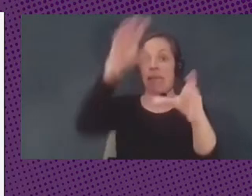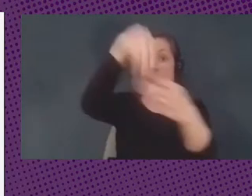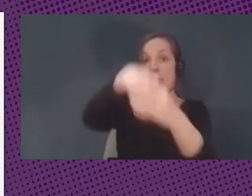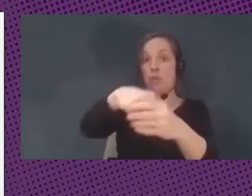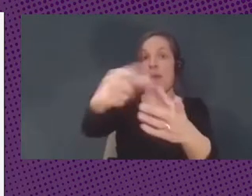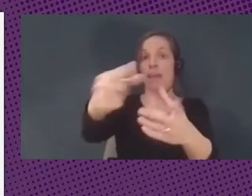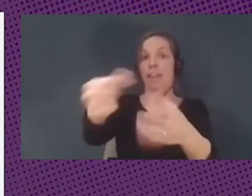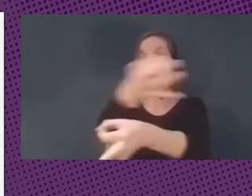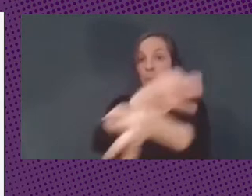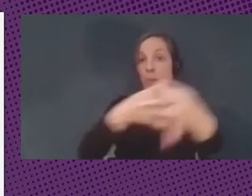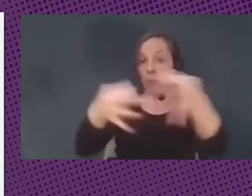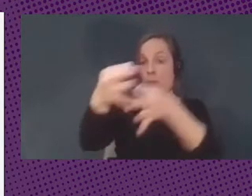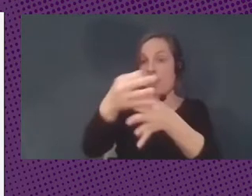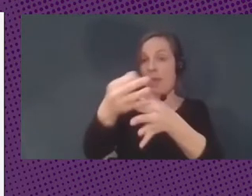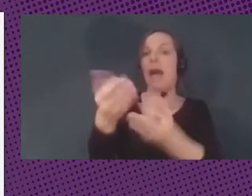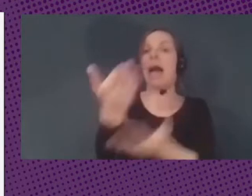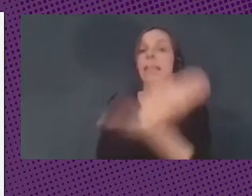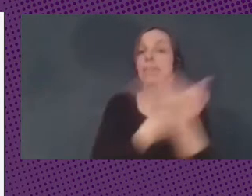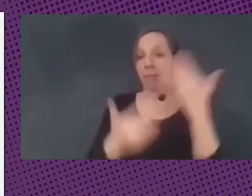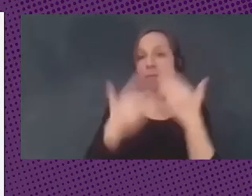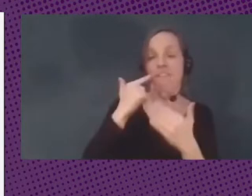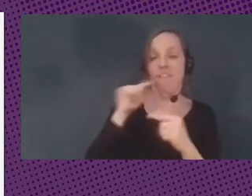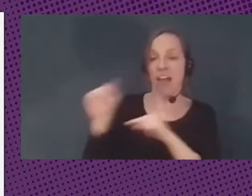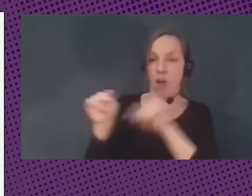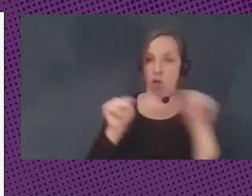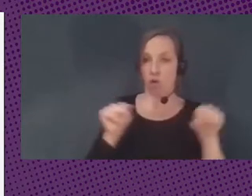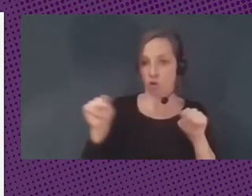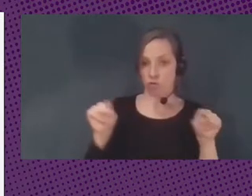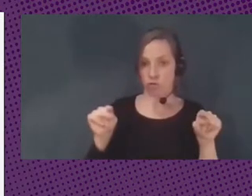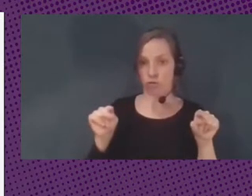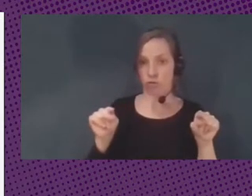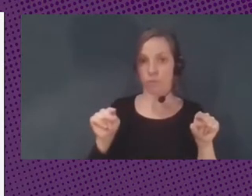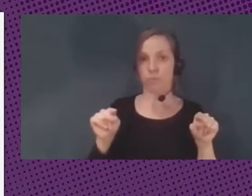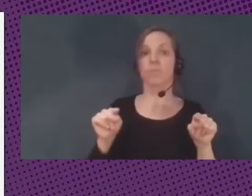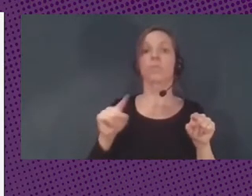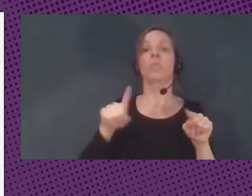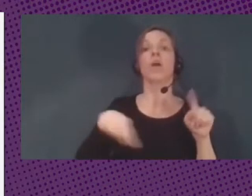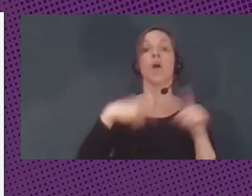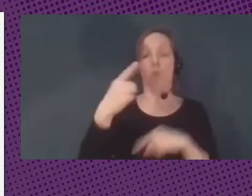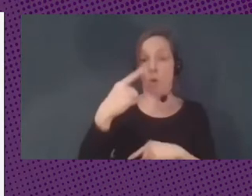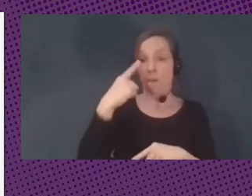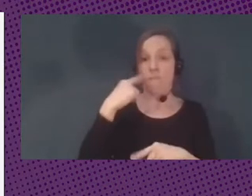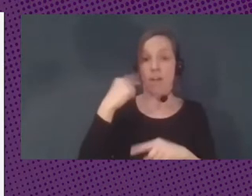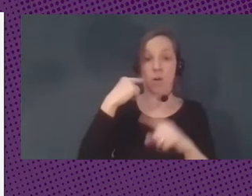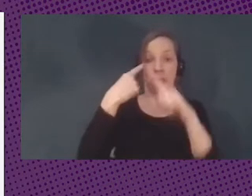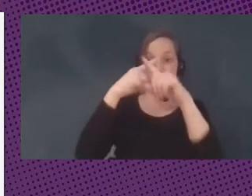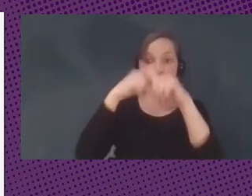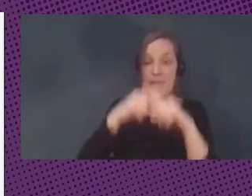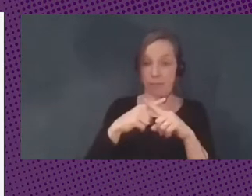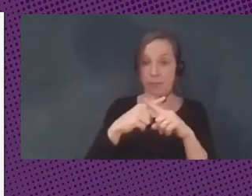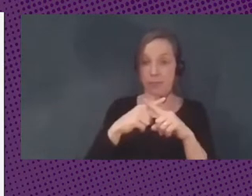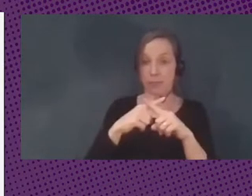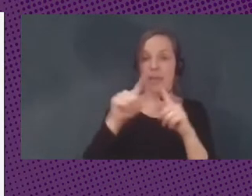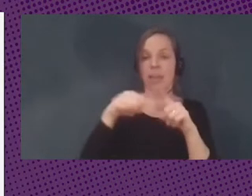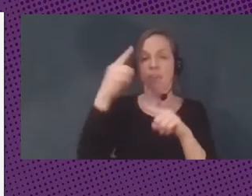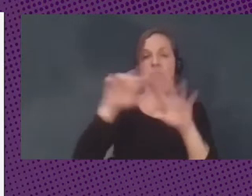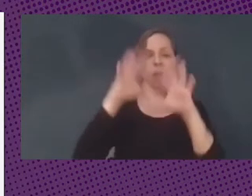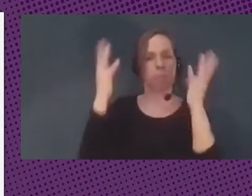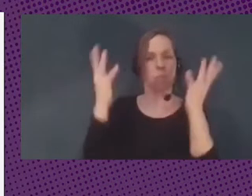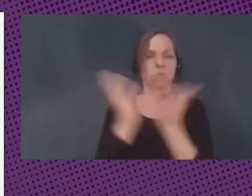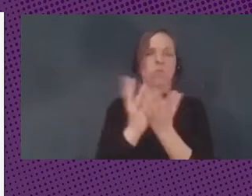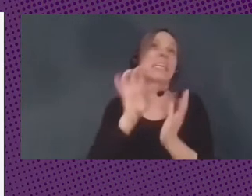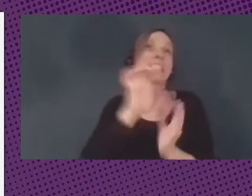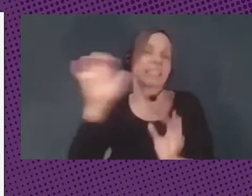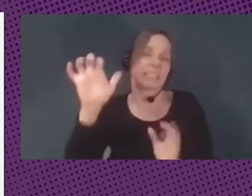del nacimiento del banco de Ámsterdam, se diseñaron otros mecanismos en otras partes del planeta, de Europa especialmente,